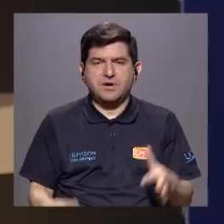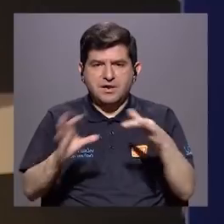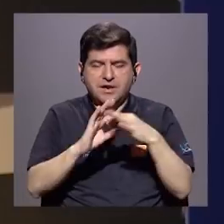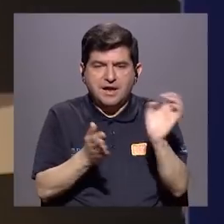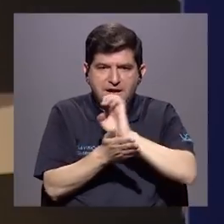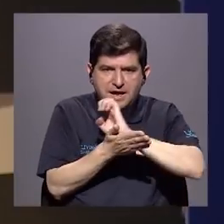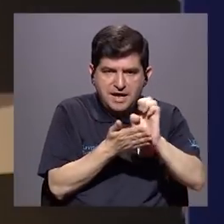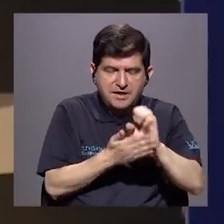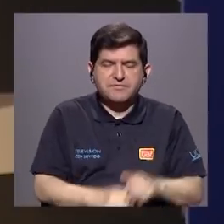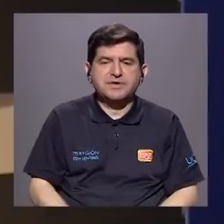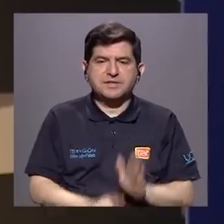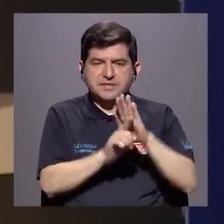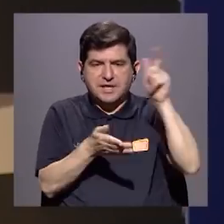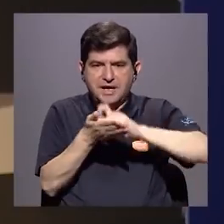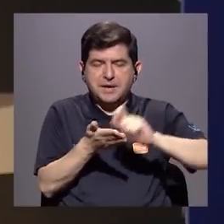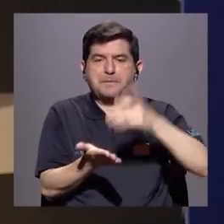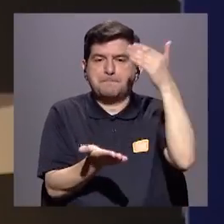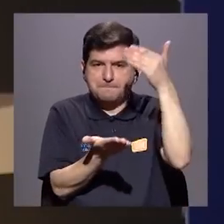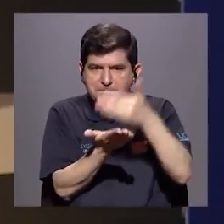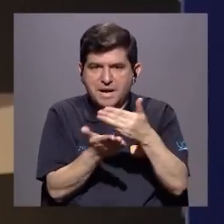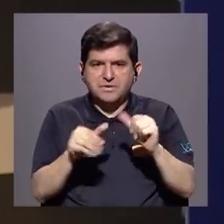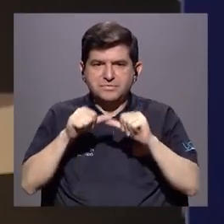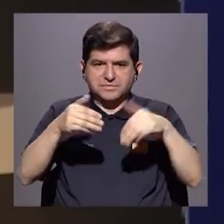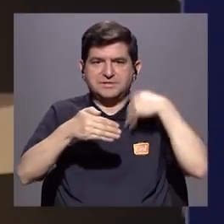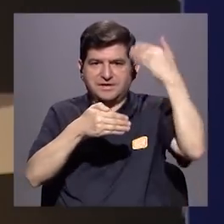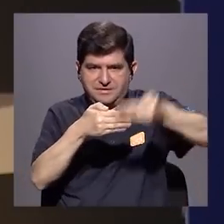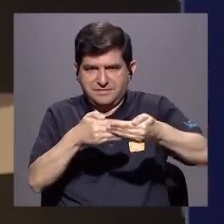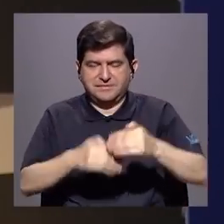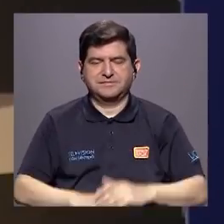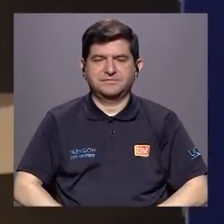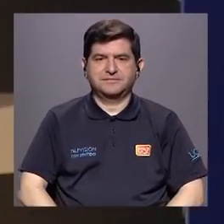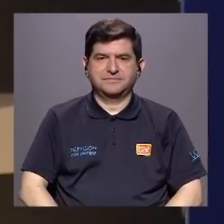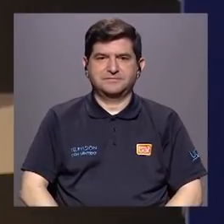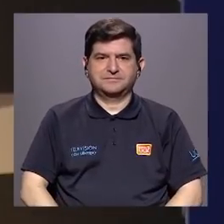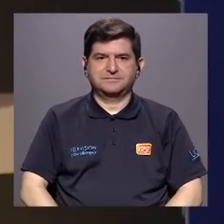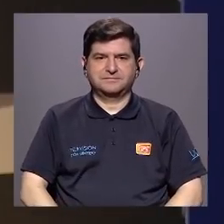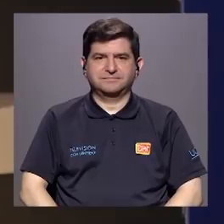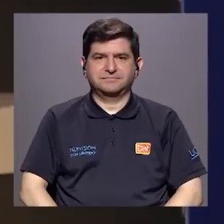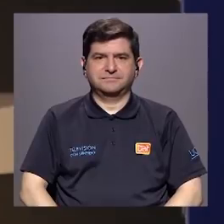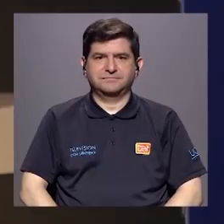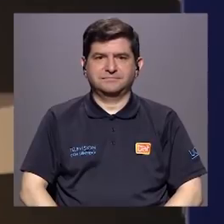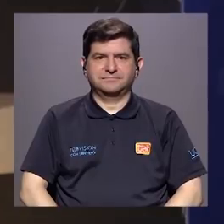acerca de la prevención de bullying. Vamos a ir a una pequeña pausa y pronto estaremos de regreso.